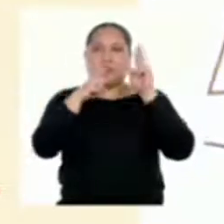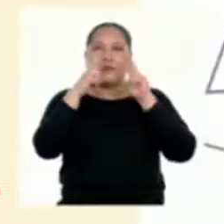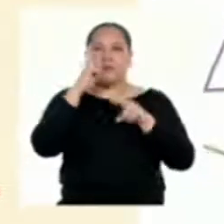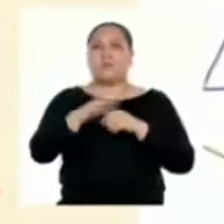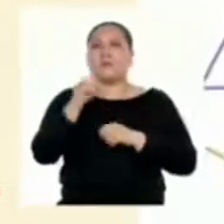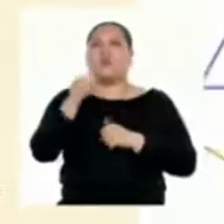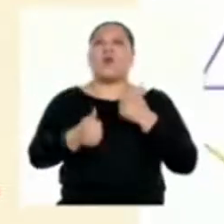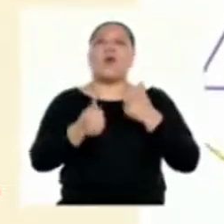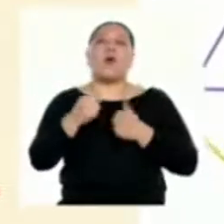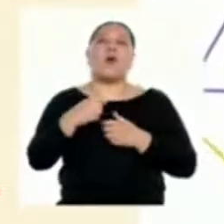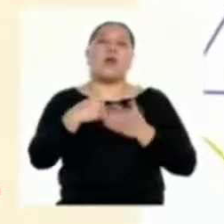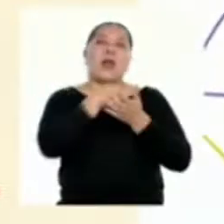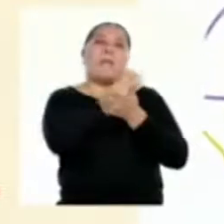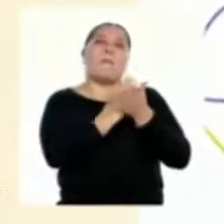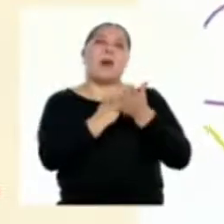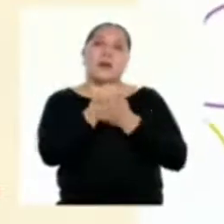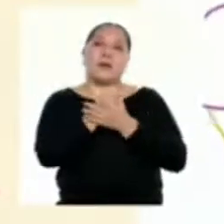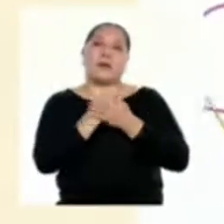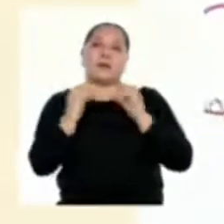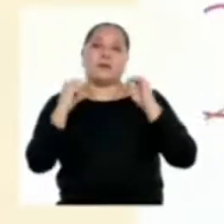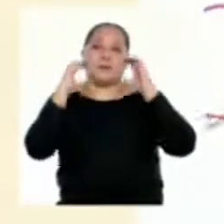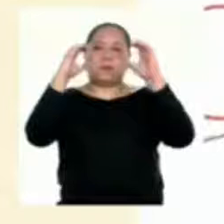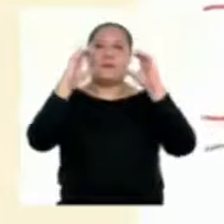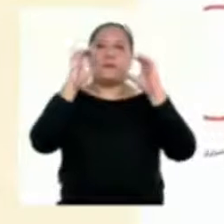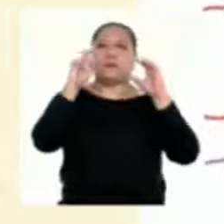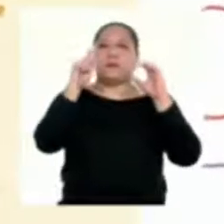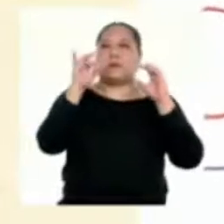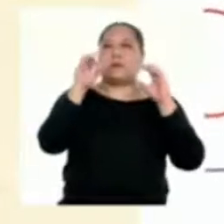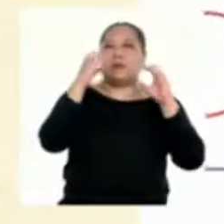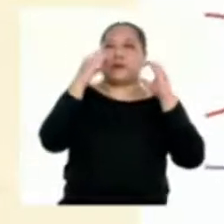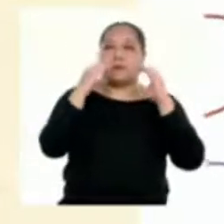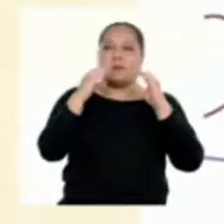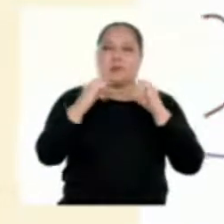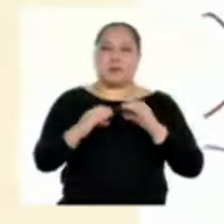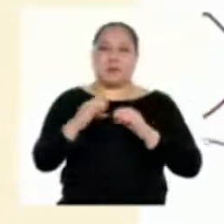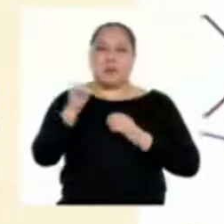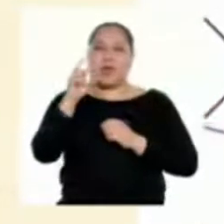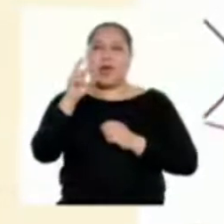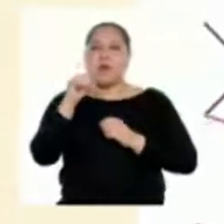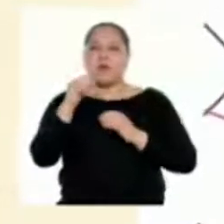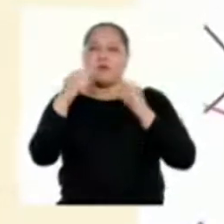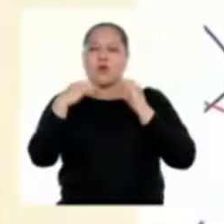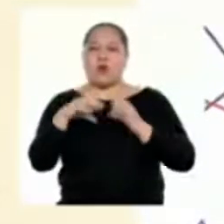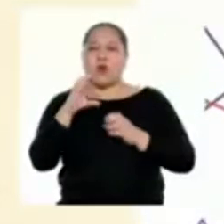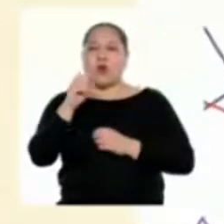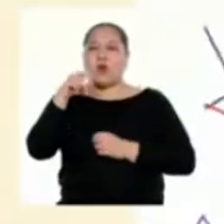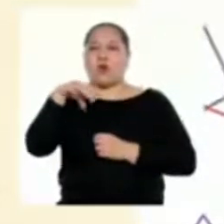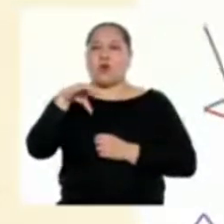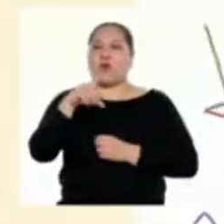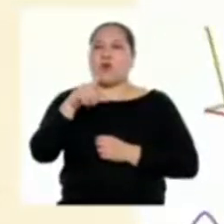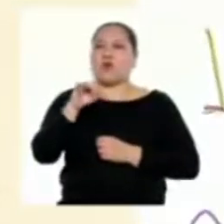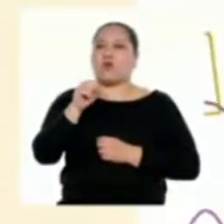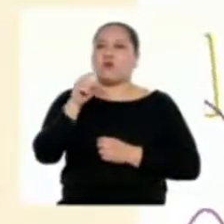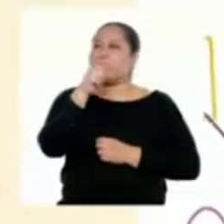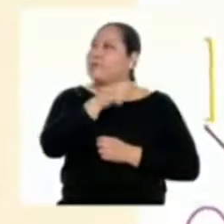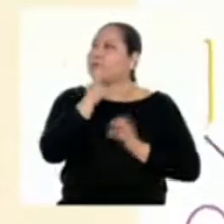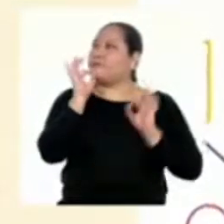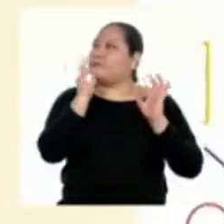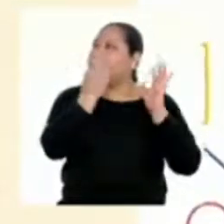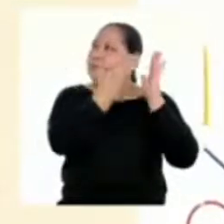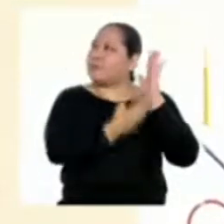textual. Coloquemos la tesis, los argumentos y la conclusión. Así quedaría, profesora.